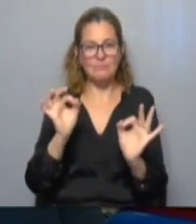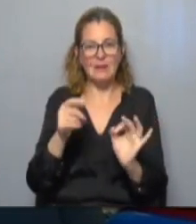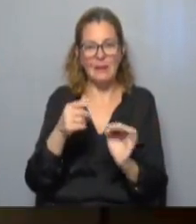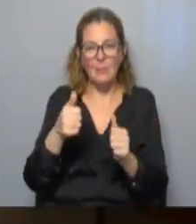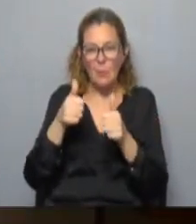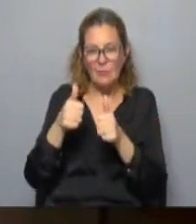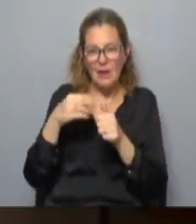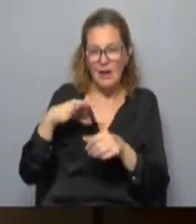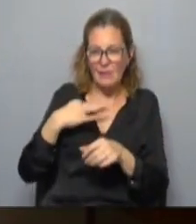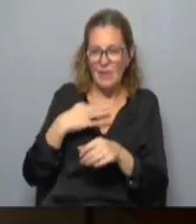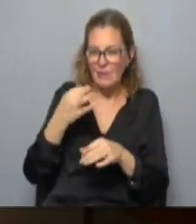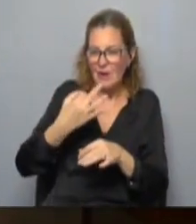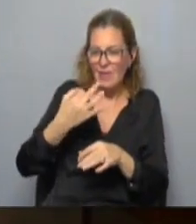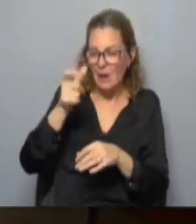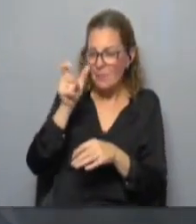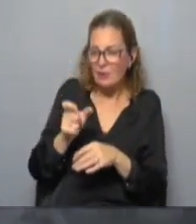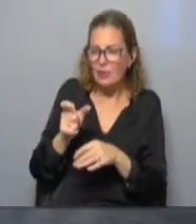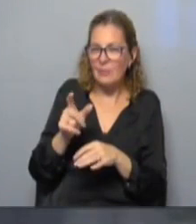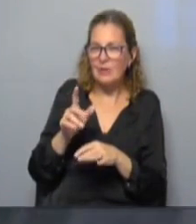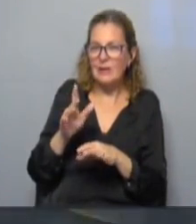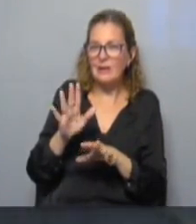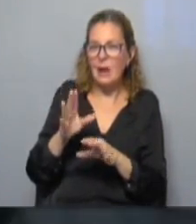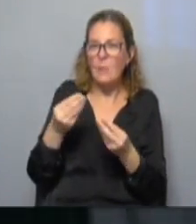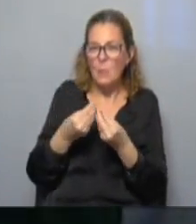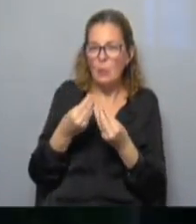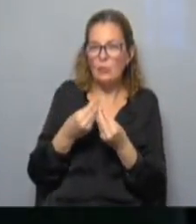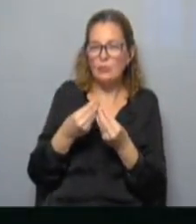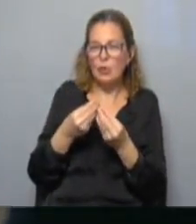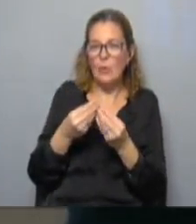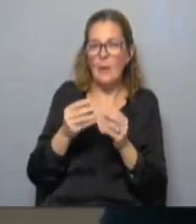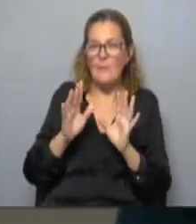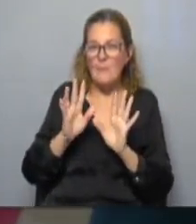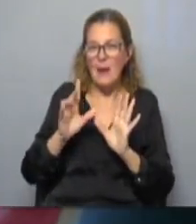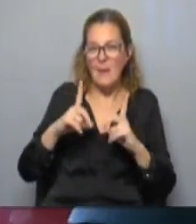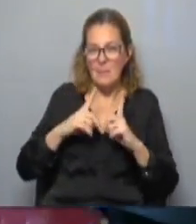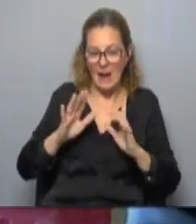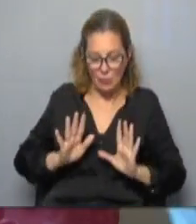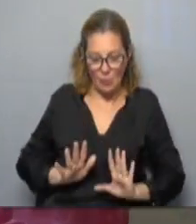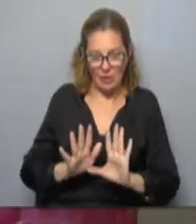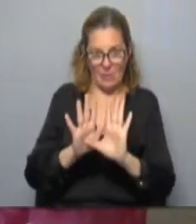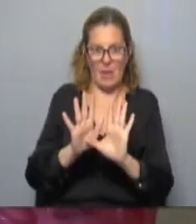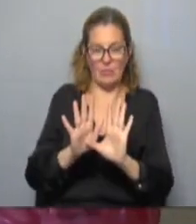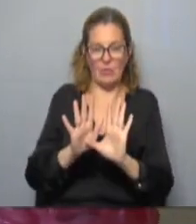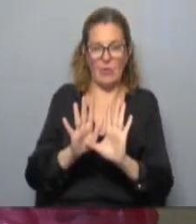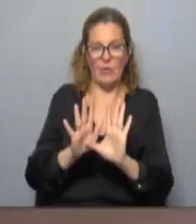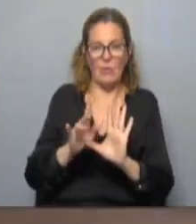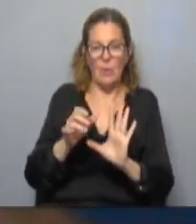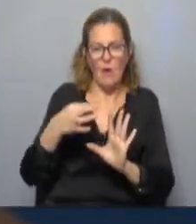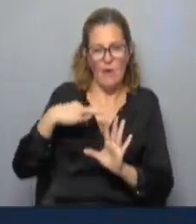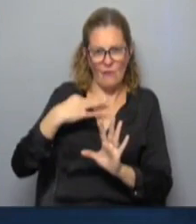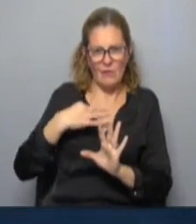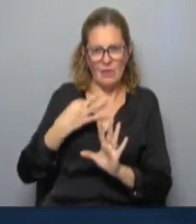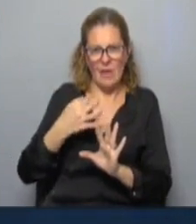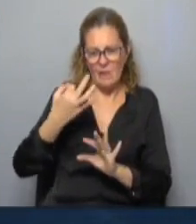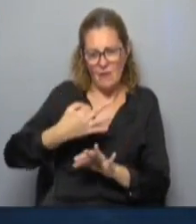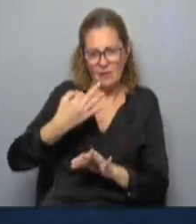excelente realmente el paciente si bien tiene que estar la mayoría de las veces sujeto a un tratamiento inmunosupresor adquiere una calidad de vida